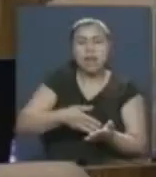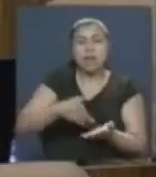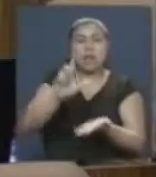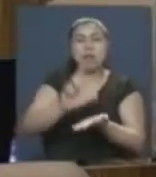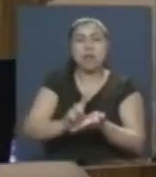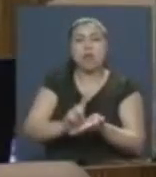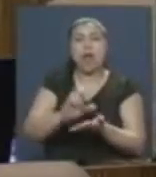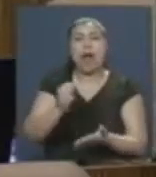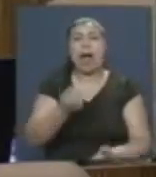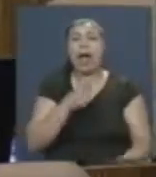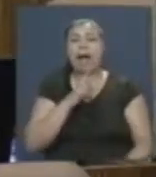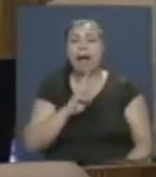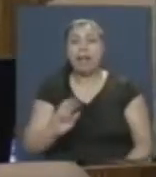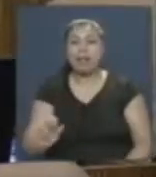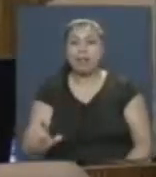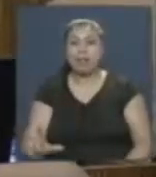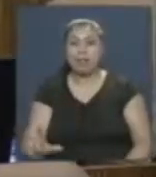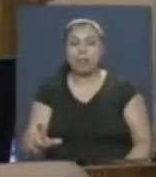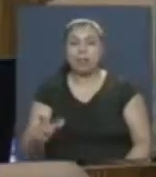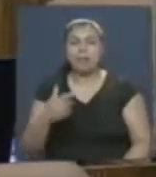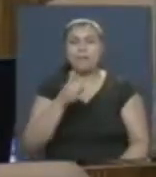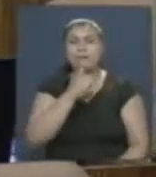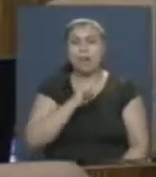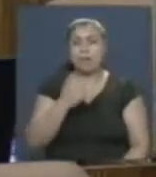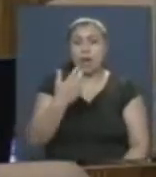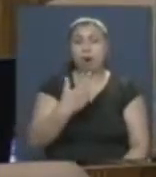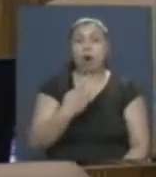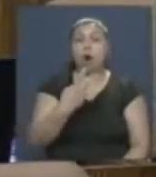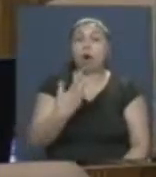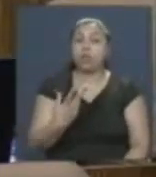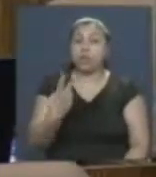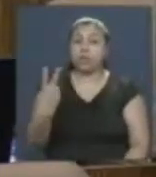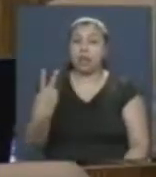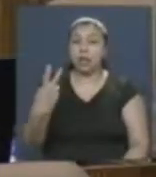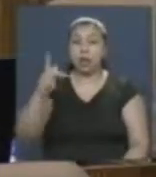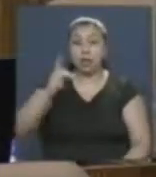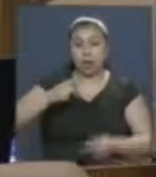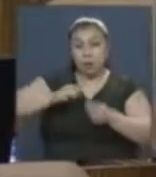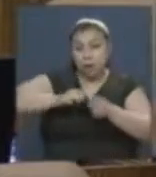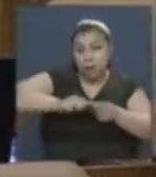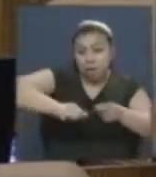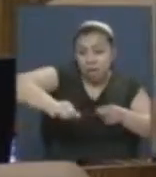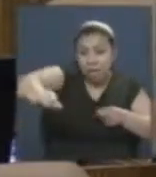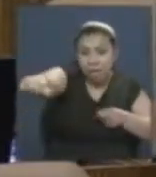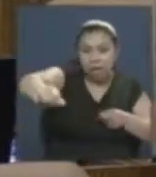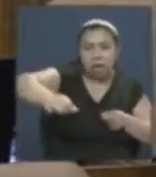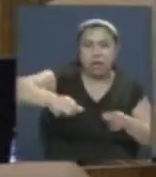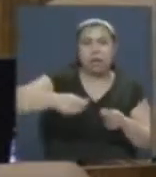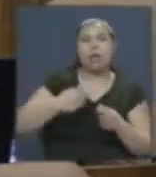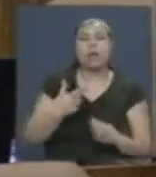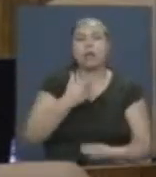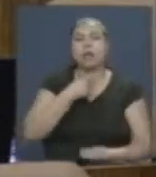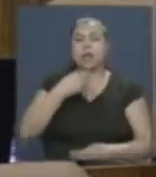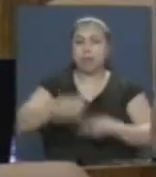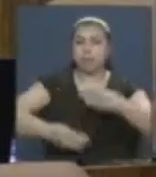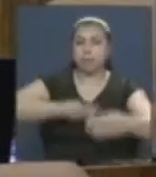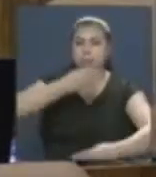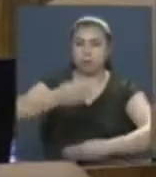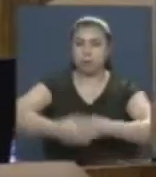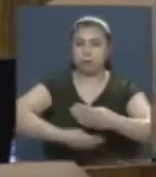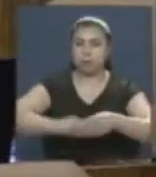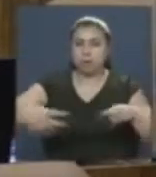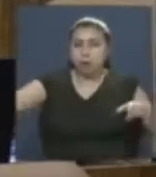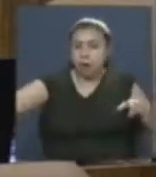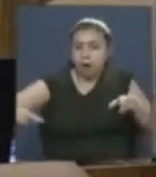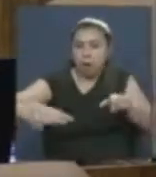Faltan a un presidente 82 kilómetros de camino donde no se ha podido avanzar de la manera que hubiésemos querido en materia de conectividad.